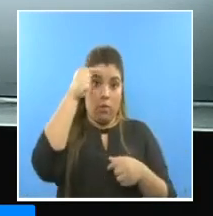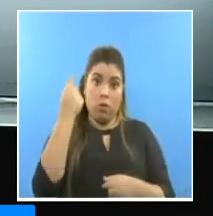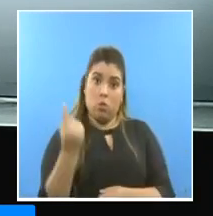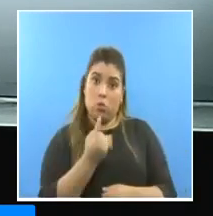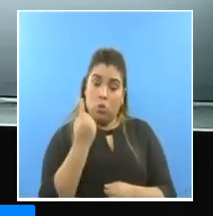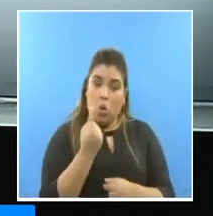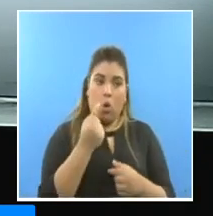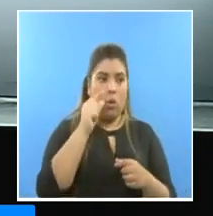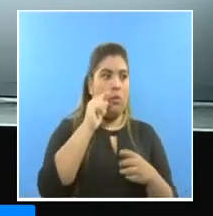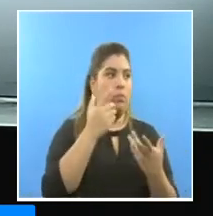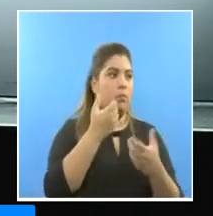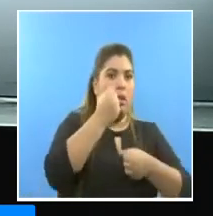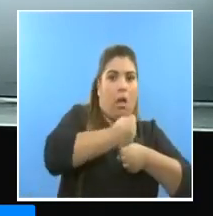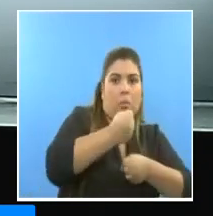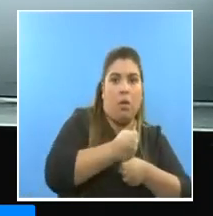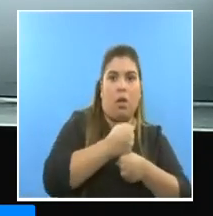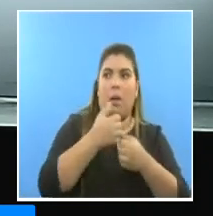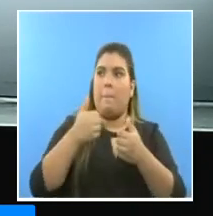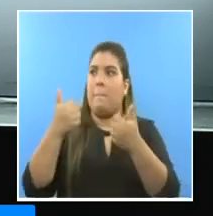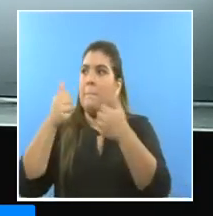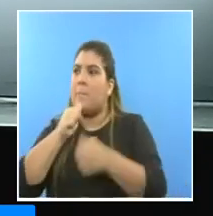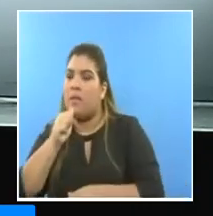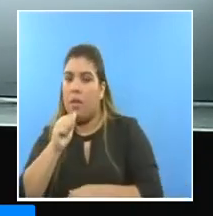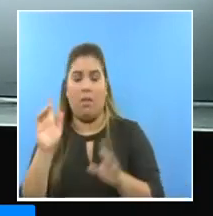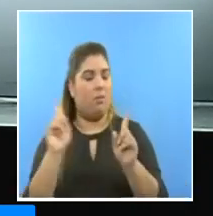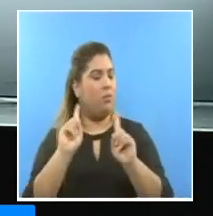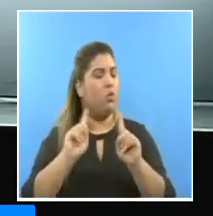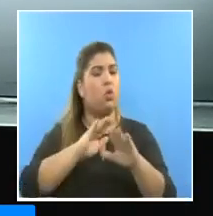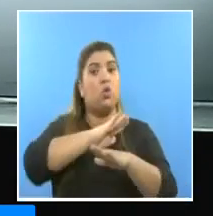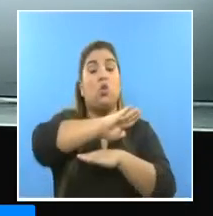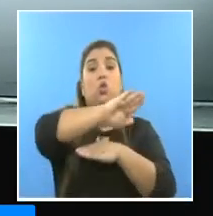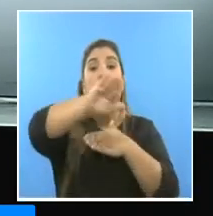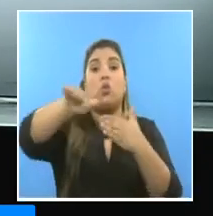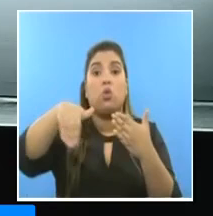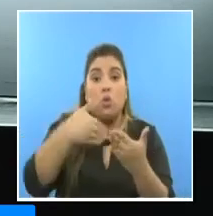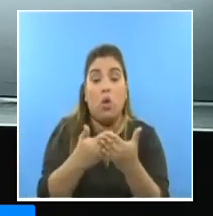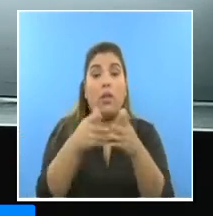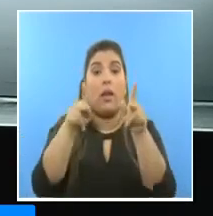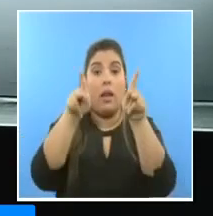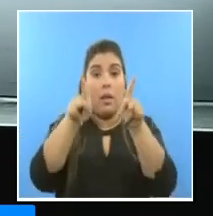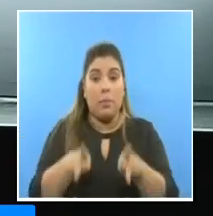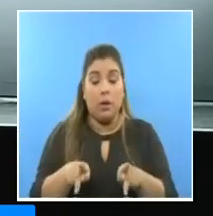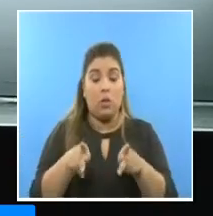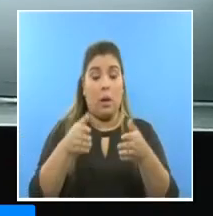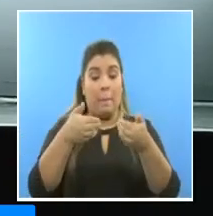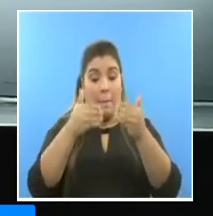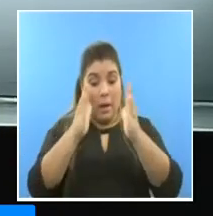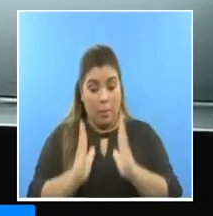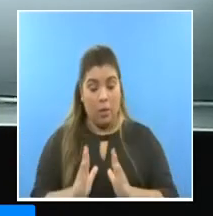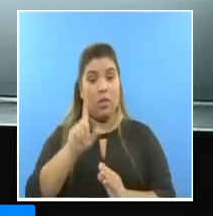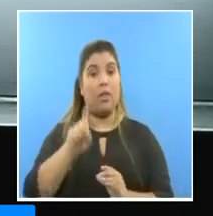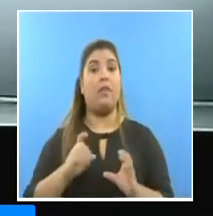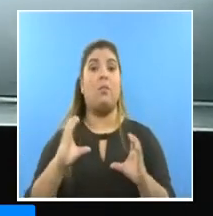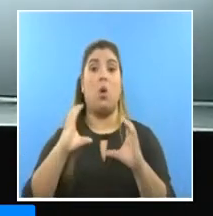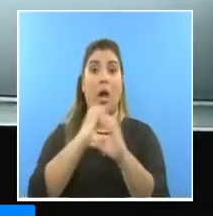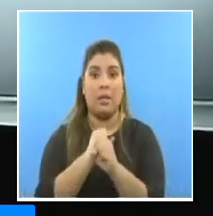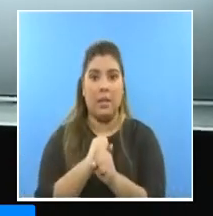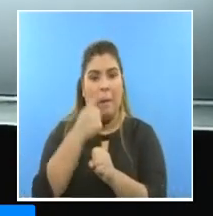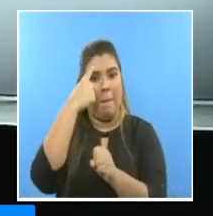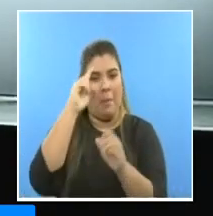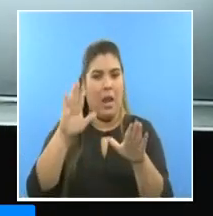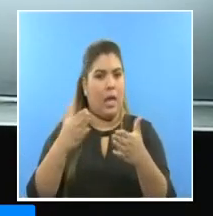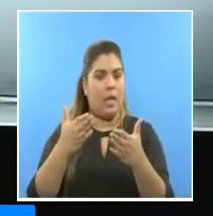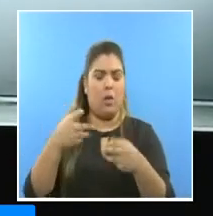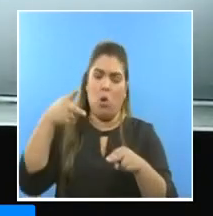es solamente la empresa privada, somos todos los que tenemos que hacer, lo que tengamos que hacer para que este